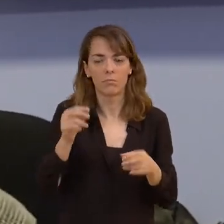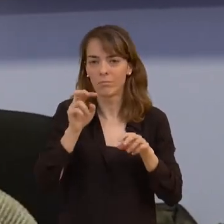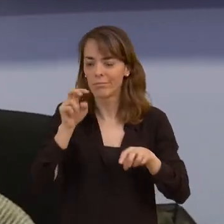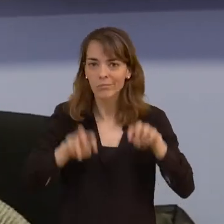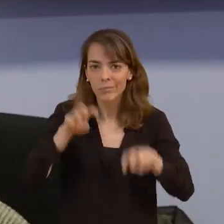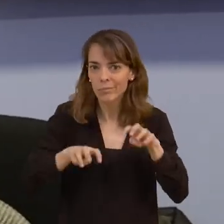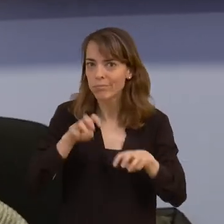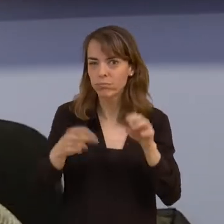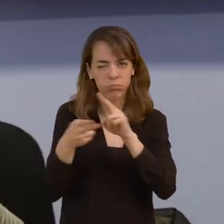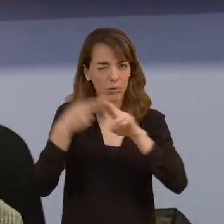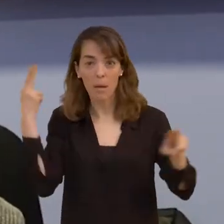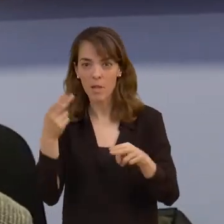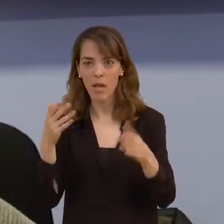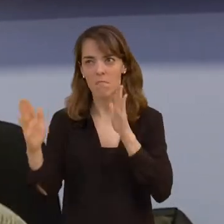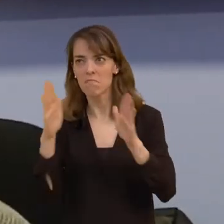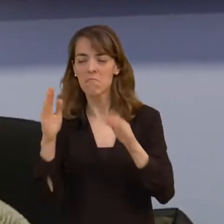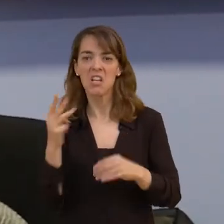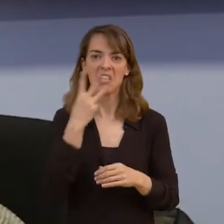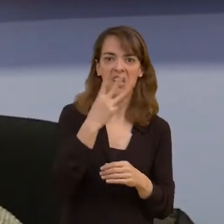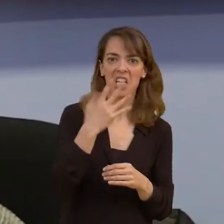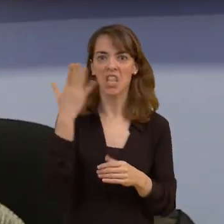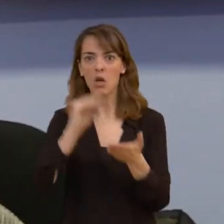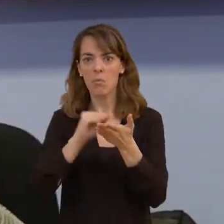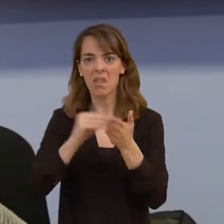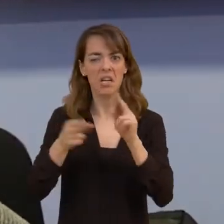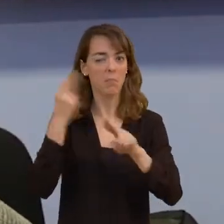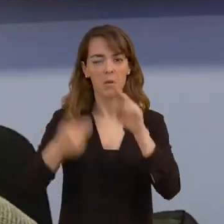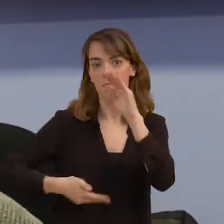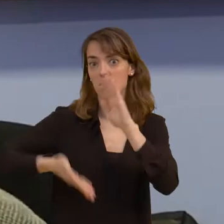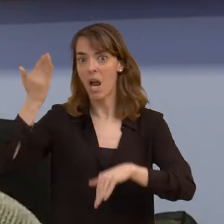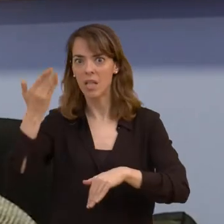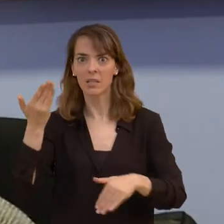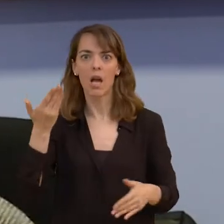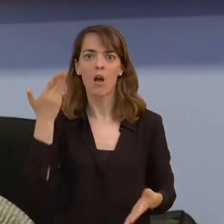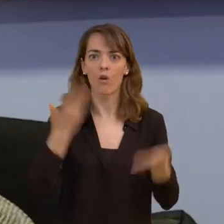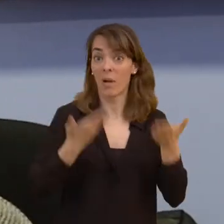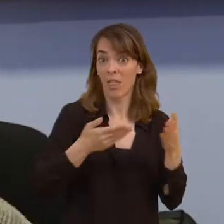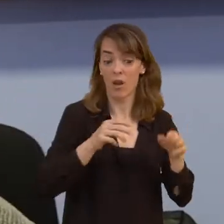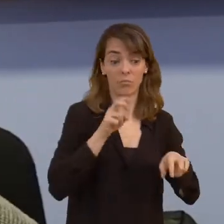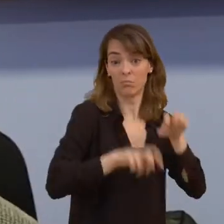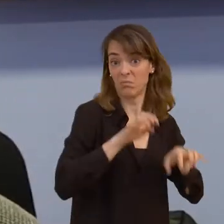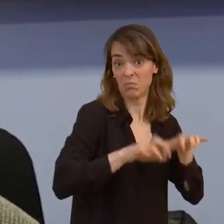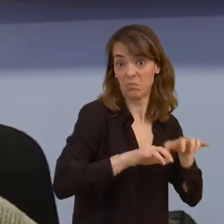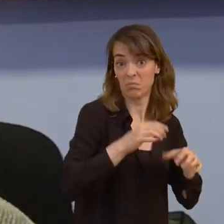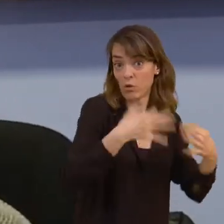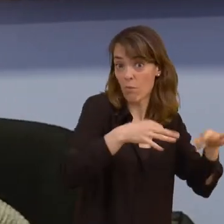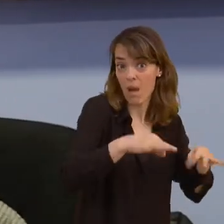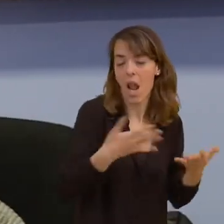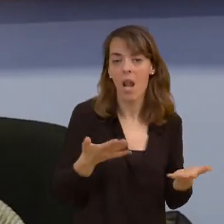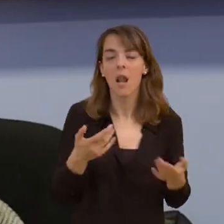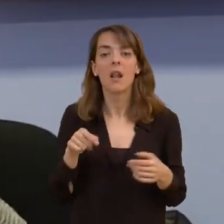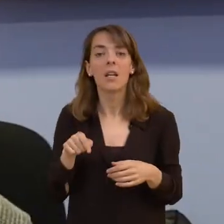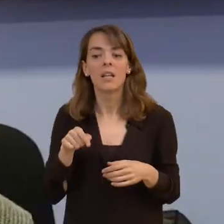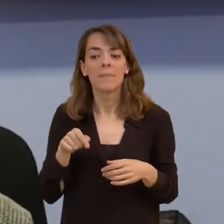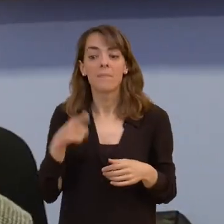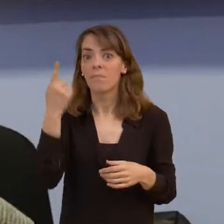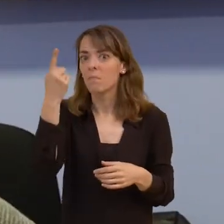veces más rápido, por ejemplo, que con la mecanografía convencional y se puede tranquilamente